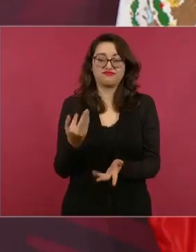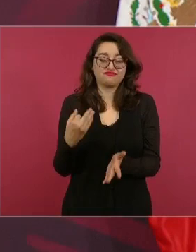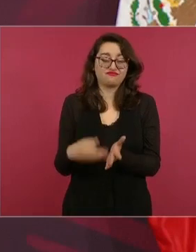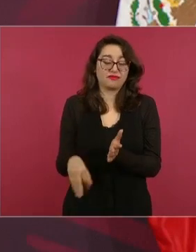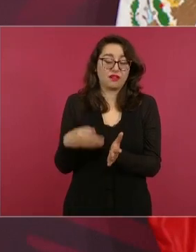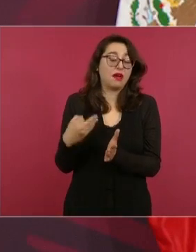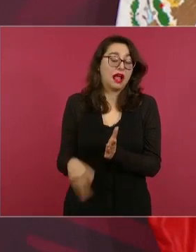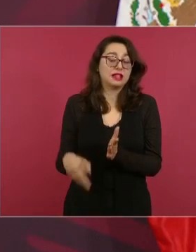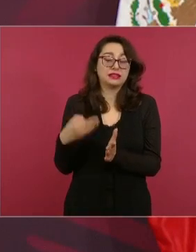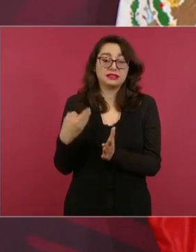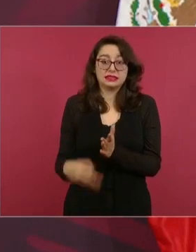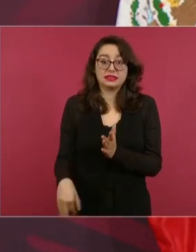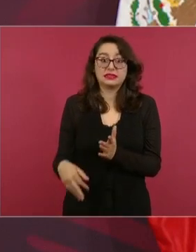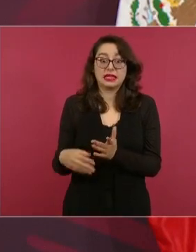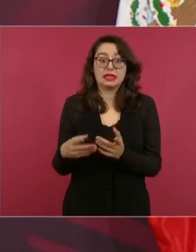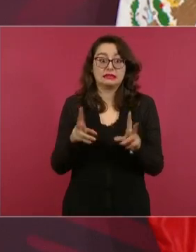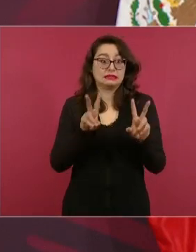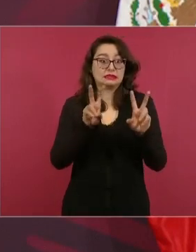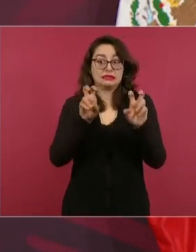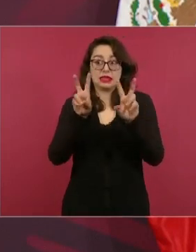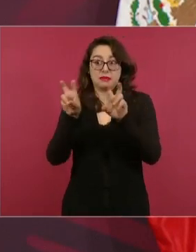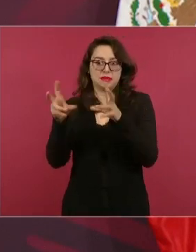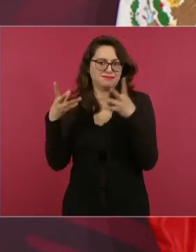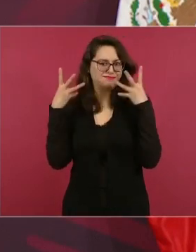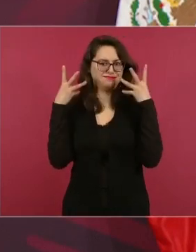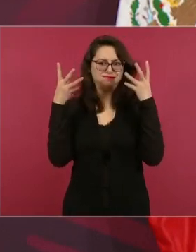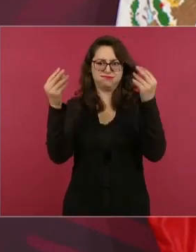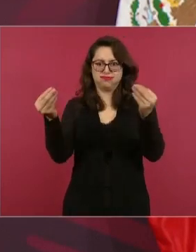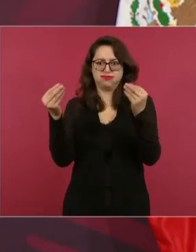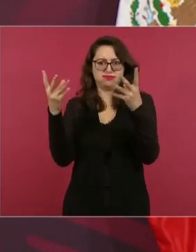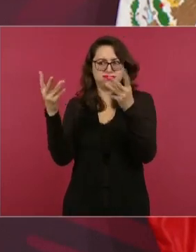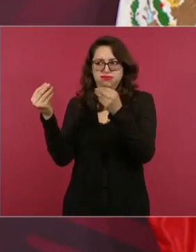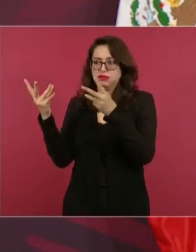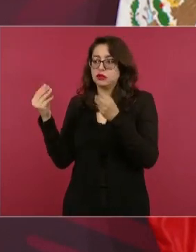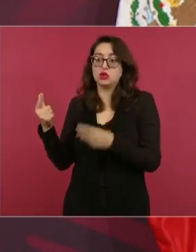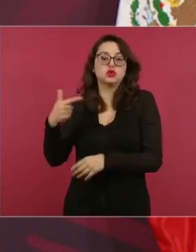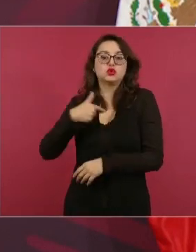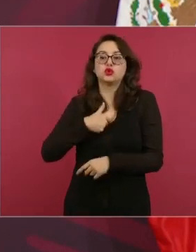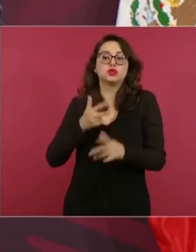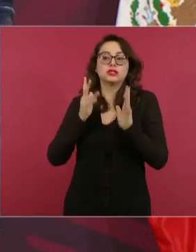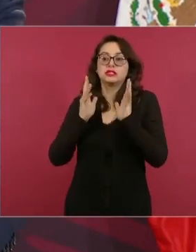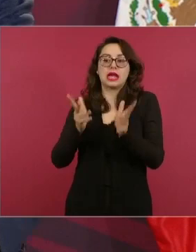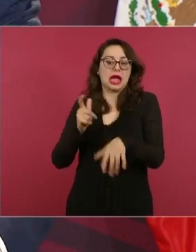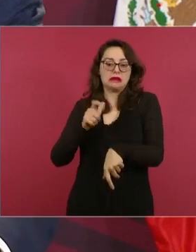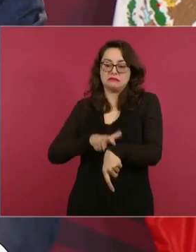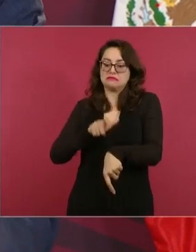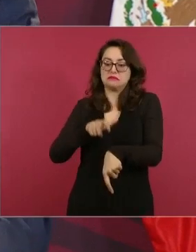pendientes van a quedar muchas cosas pendientes ya no voy a poder